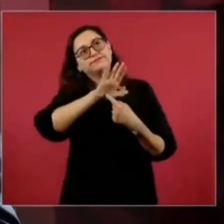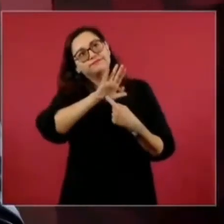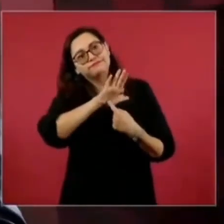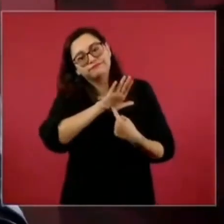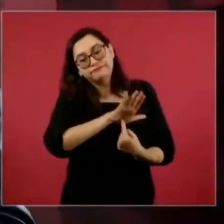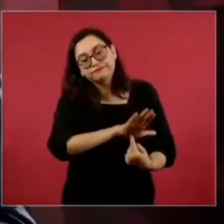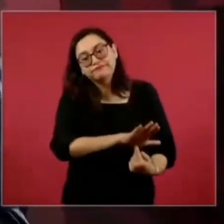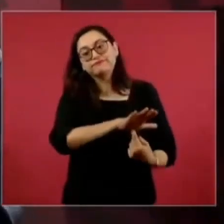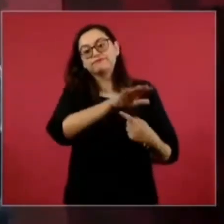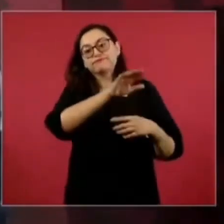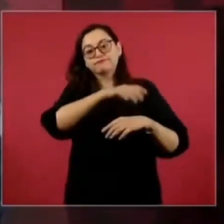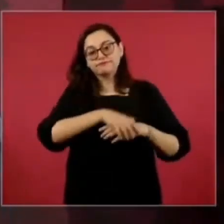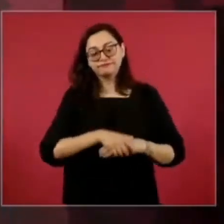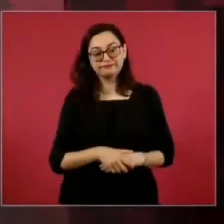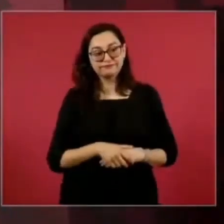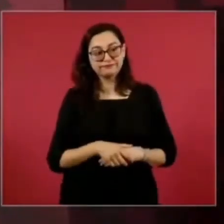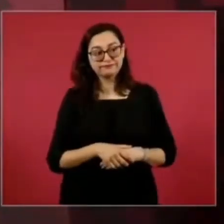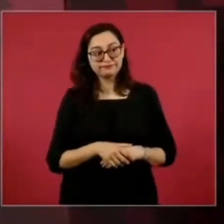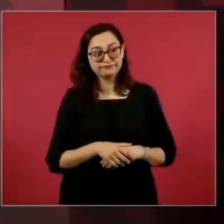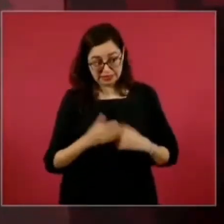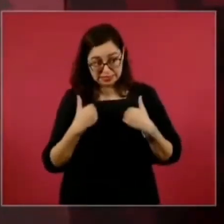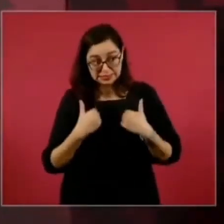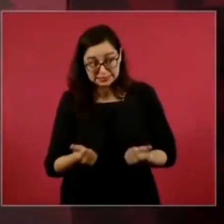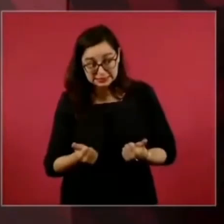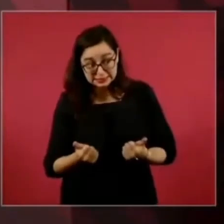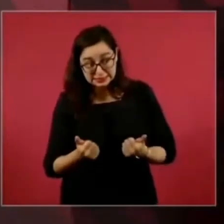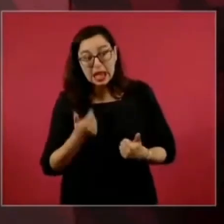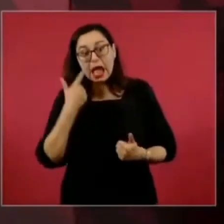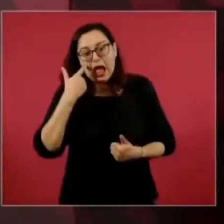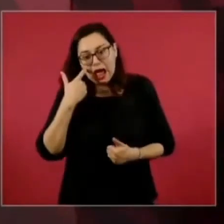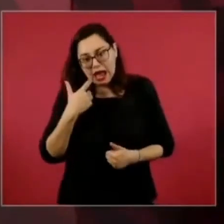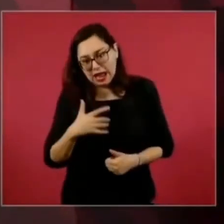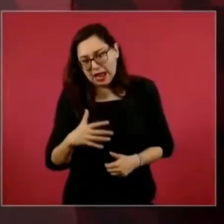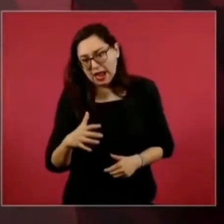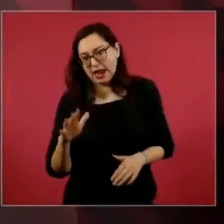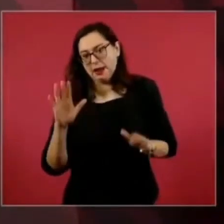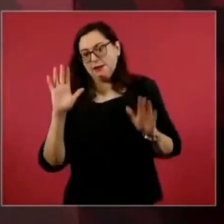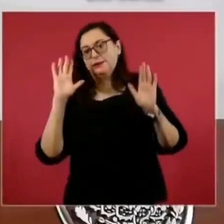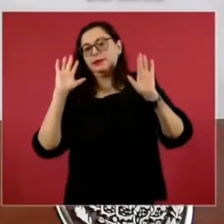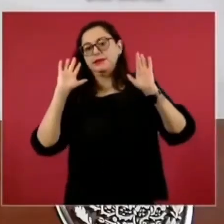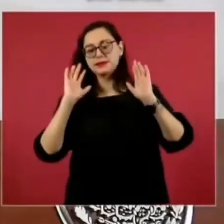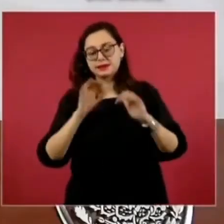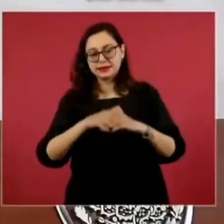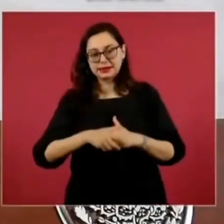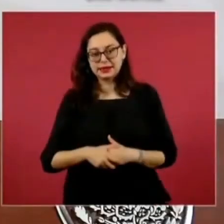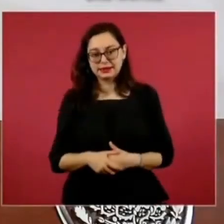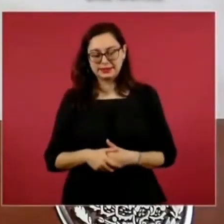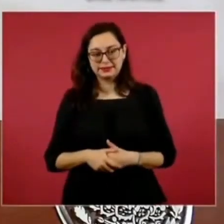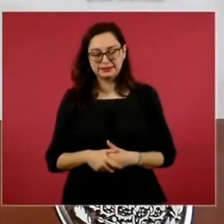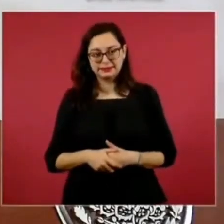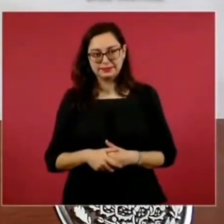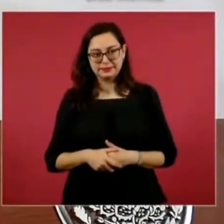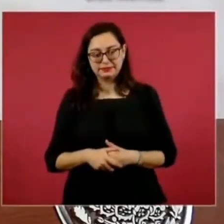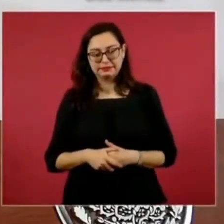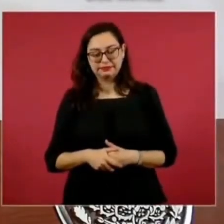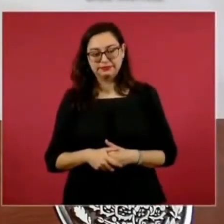para ver si lo van internalizando,